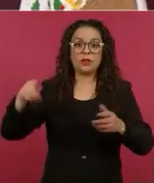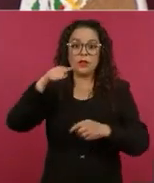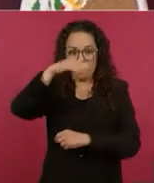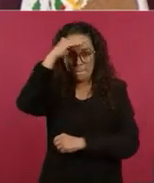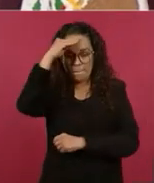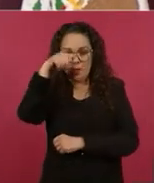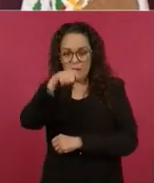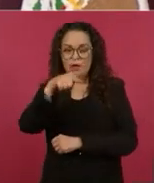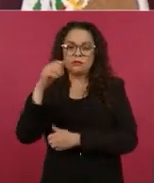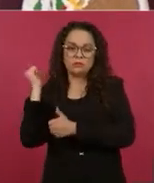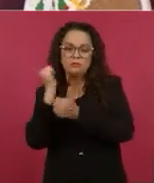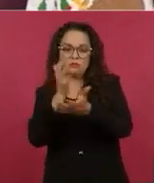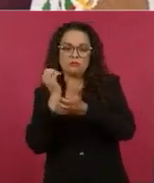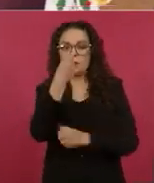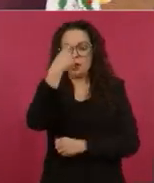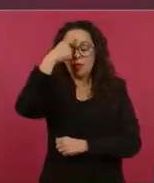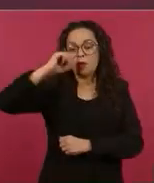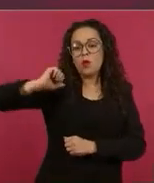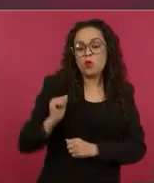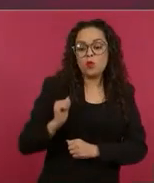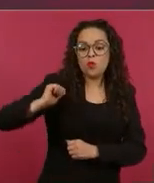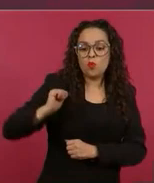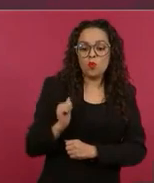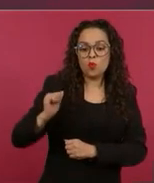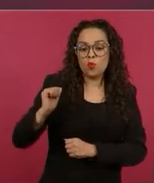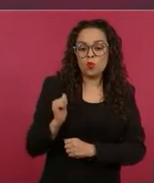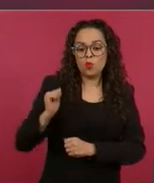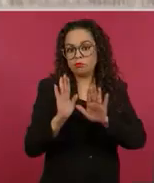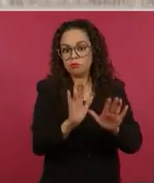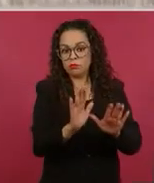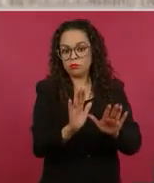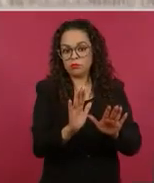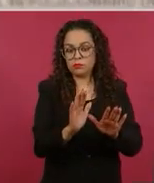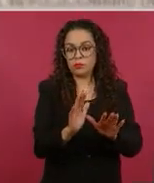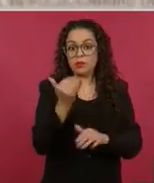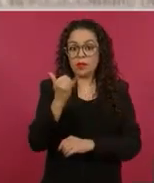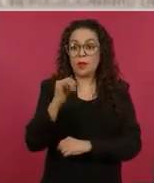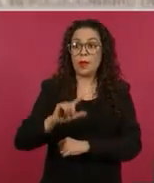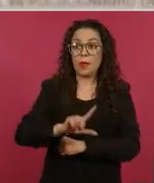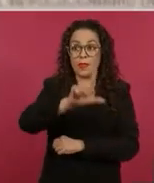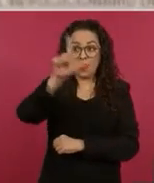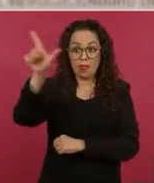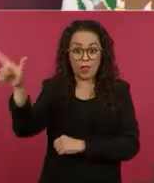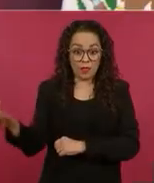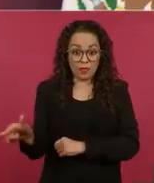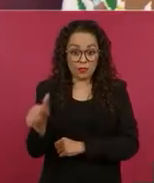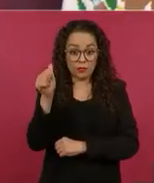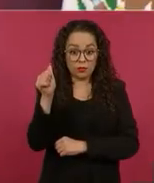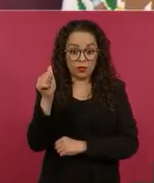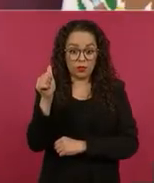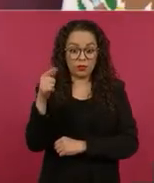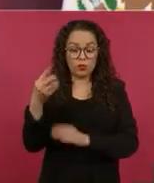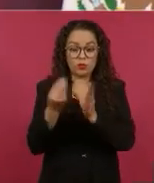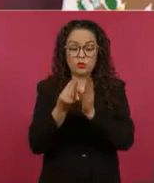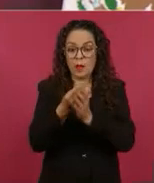medicamentos y para poder inaugurar ya todo el sistema de distribución de